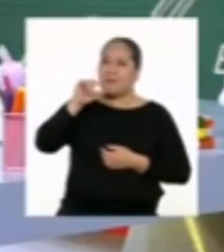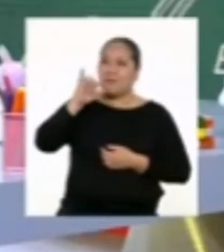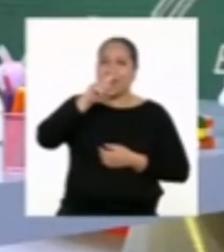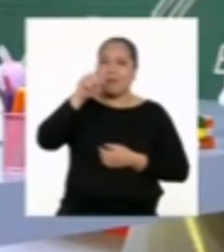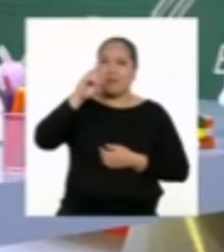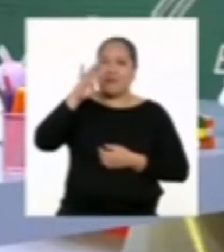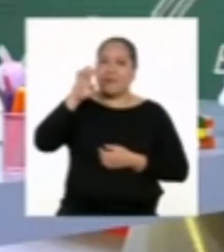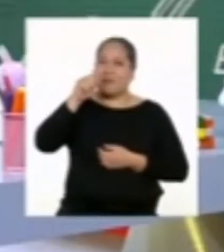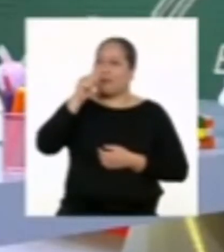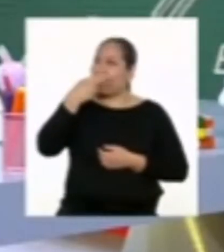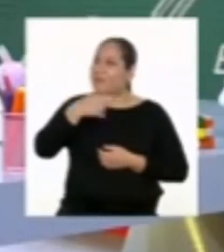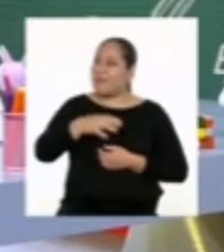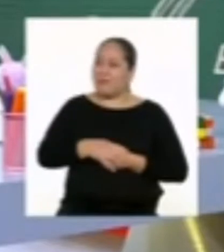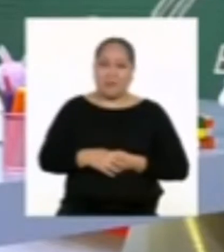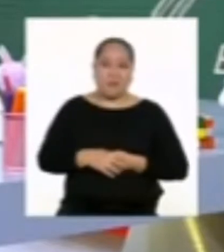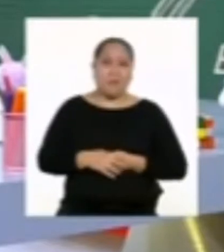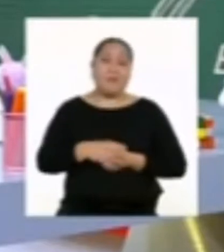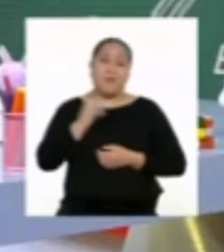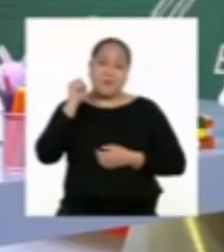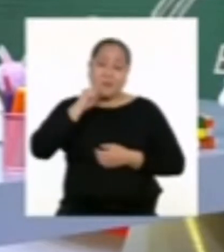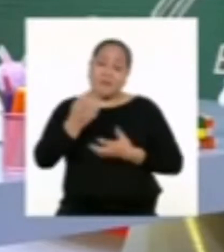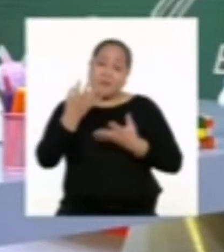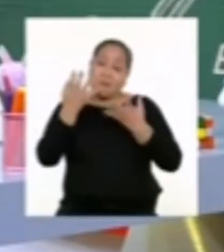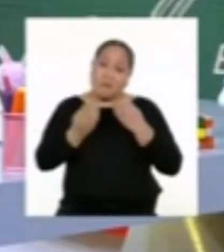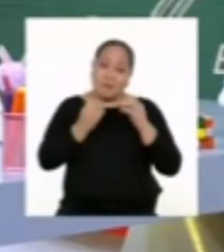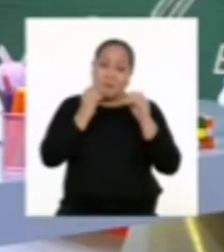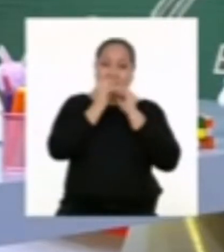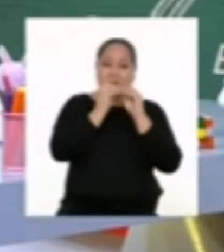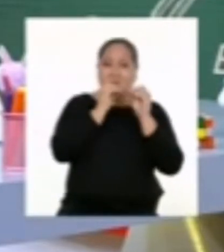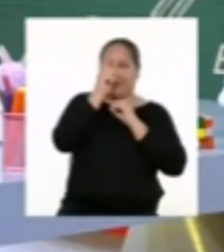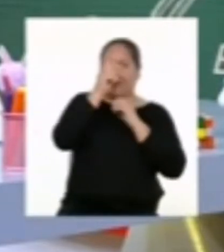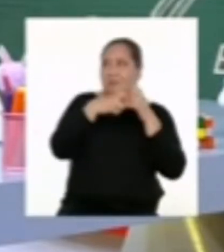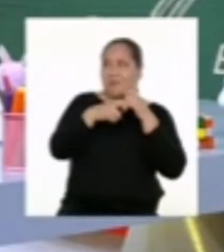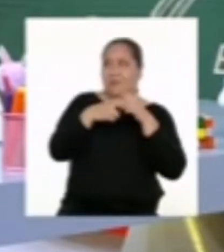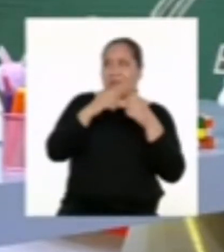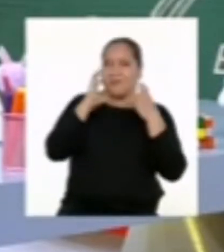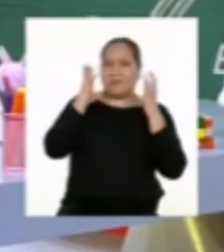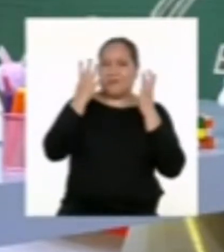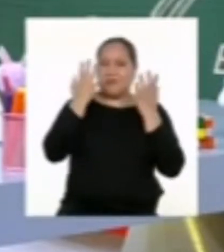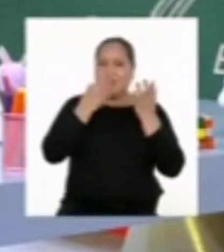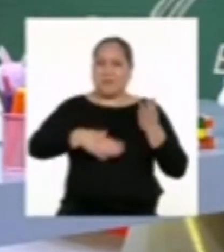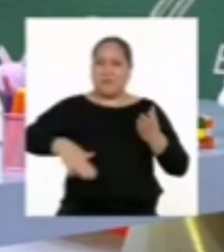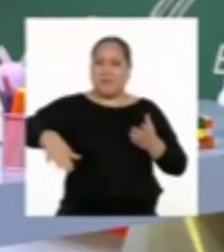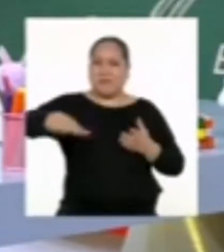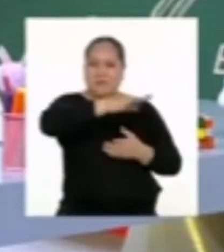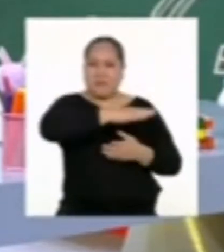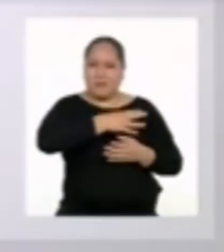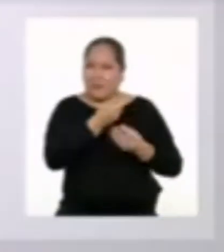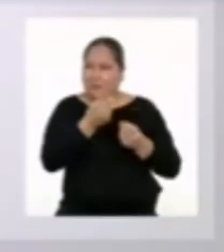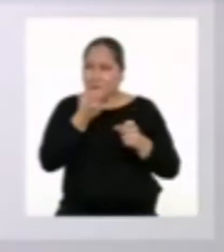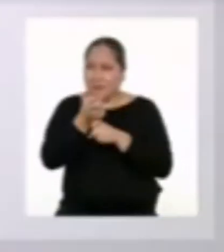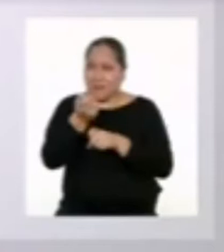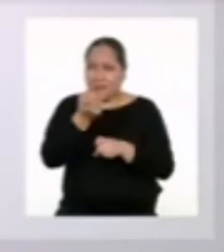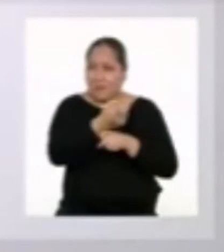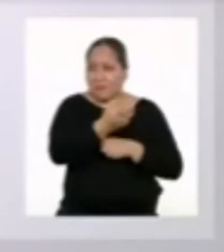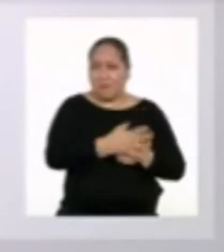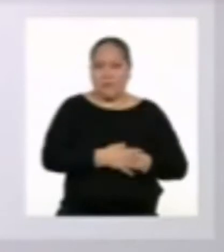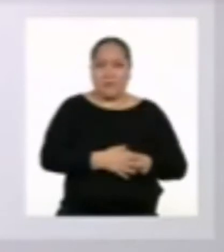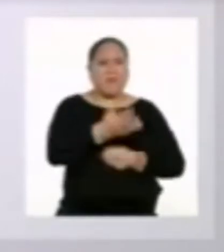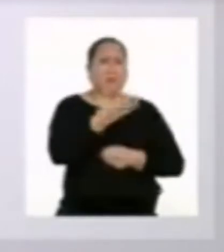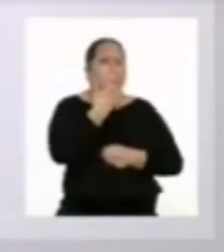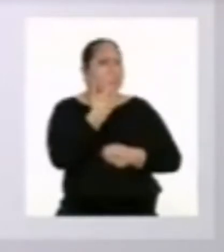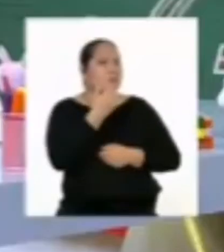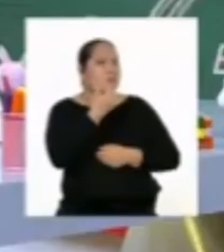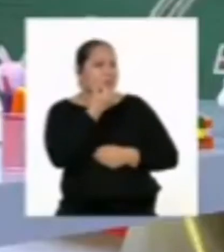La verdad es que con muchas ganas en solucionar un problema que al parecer está afectando a muchas personas. Cuéntame,